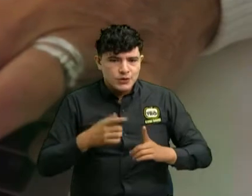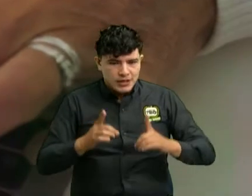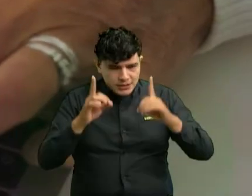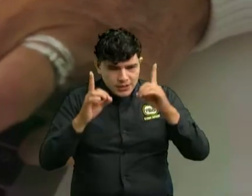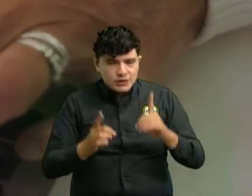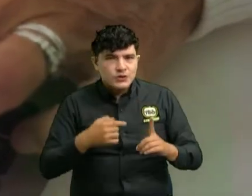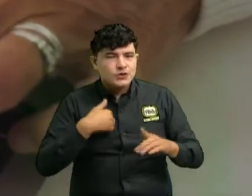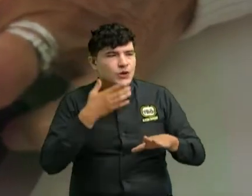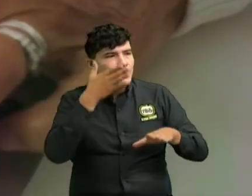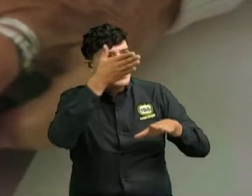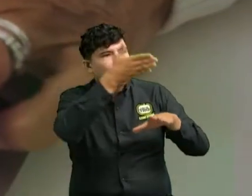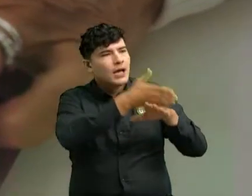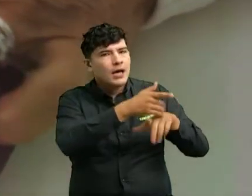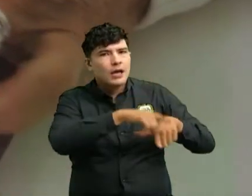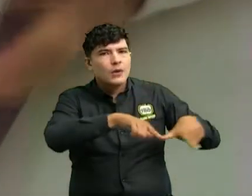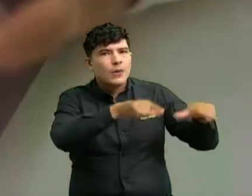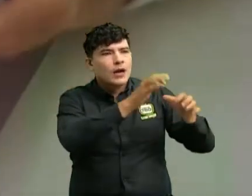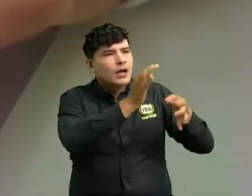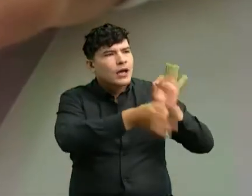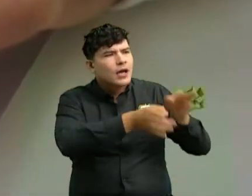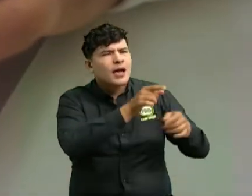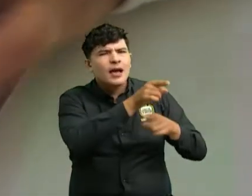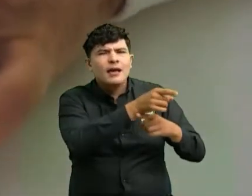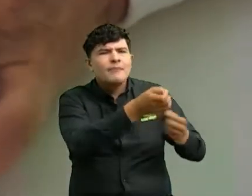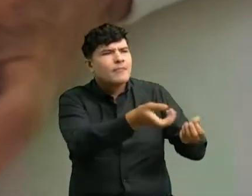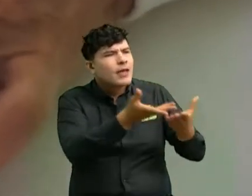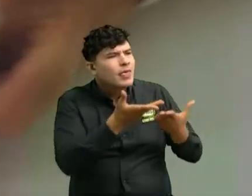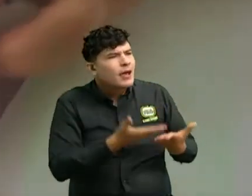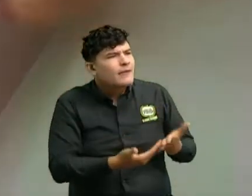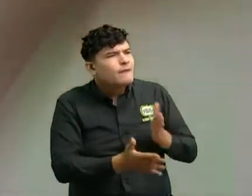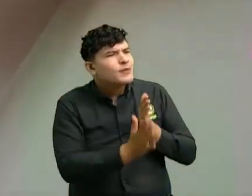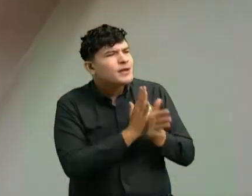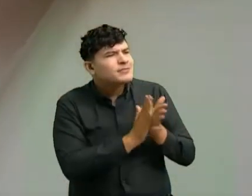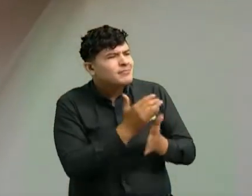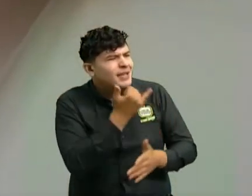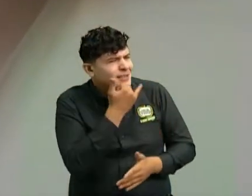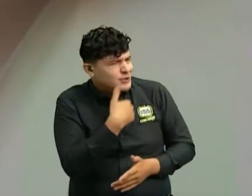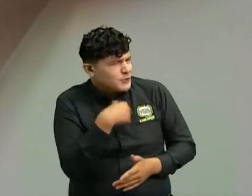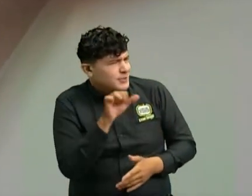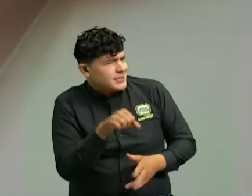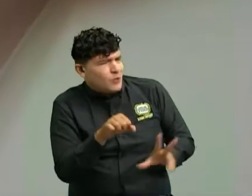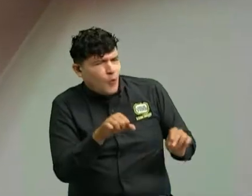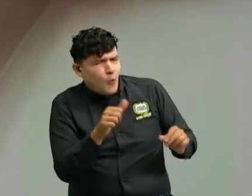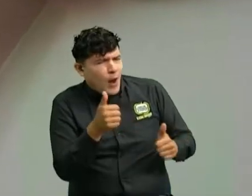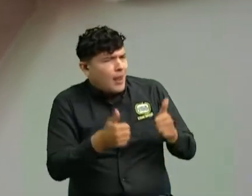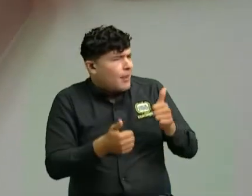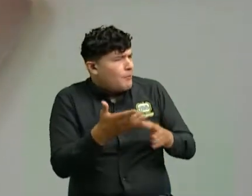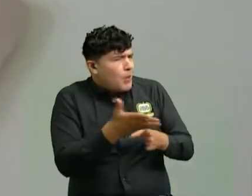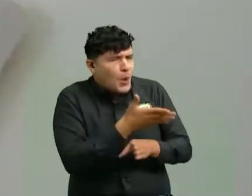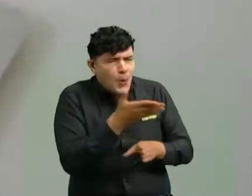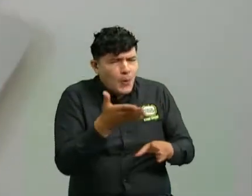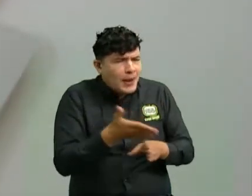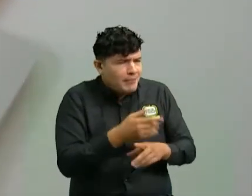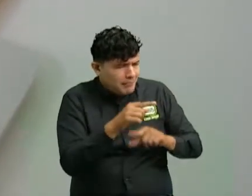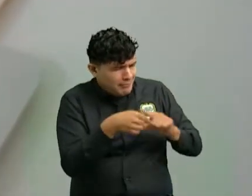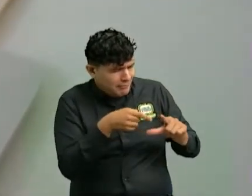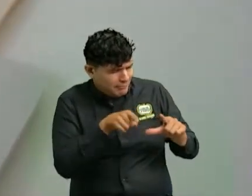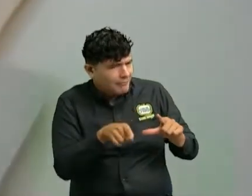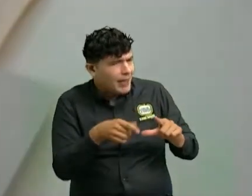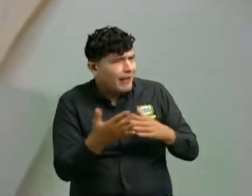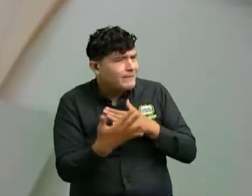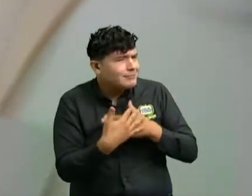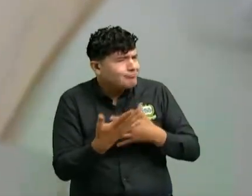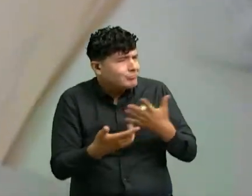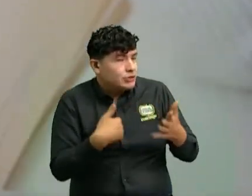al juzgado para que ellos me certifiquen si si yo tengo algún problema si tengo alguna citación